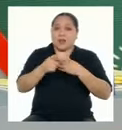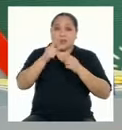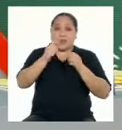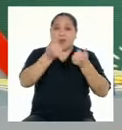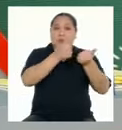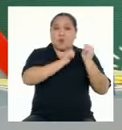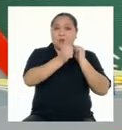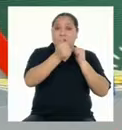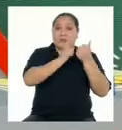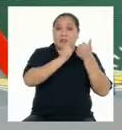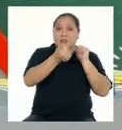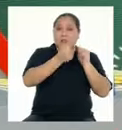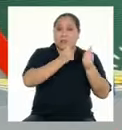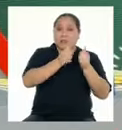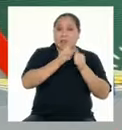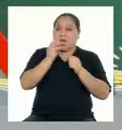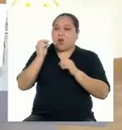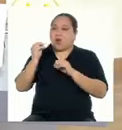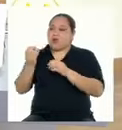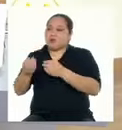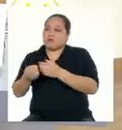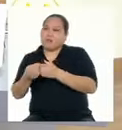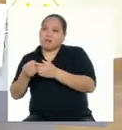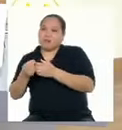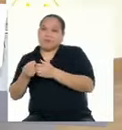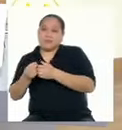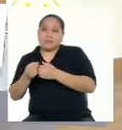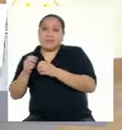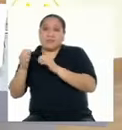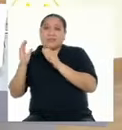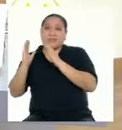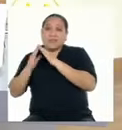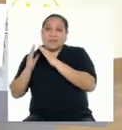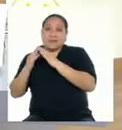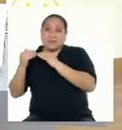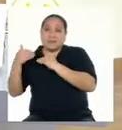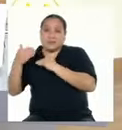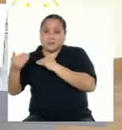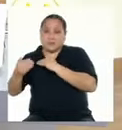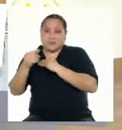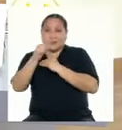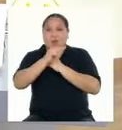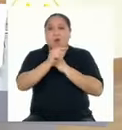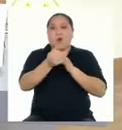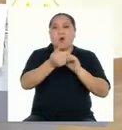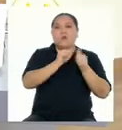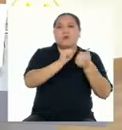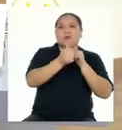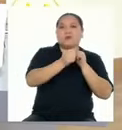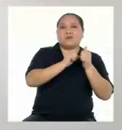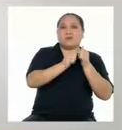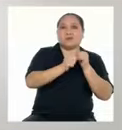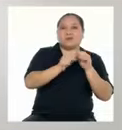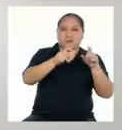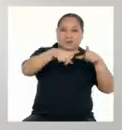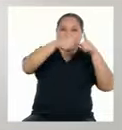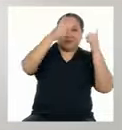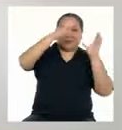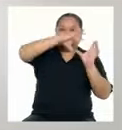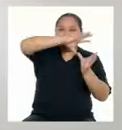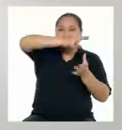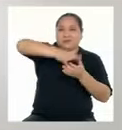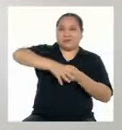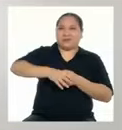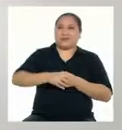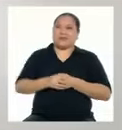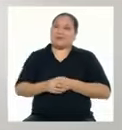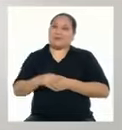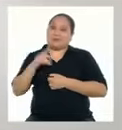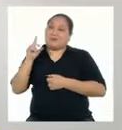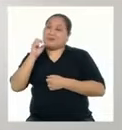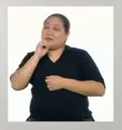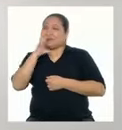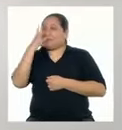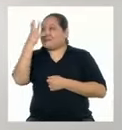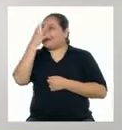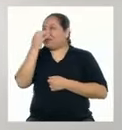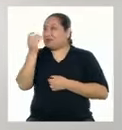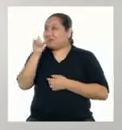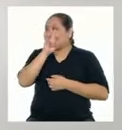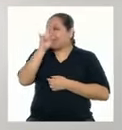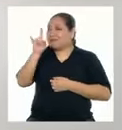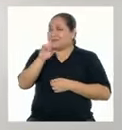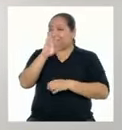mundial o en la canchita del barrio Solo que lo ha dicho más bonito Usando la poesía ¡Exacto!